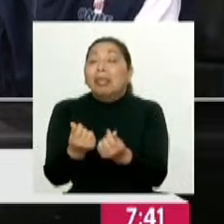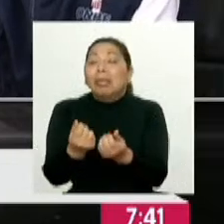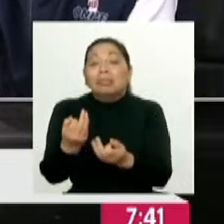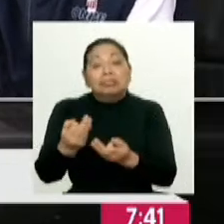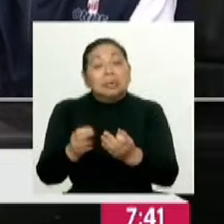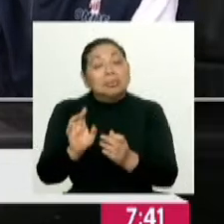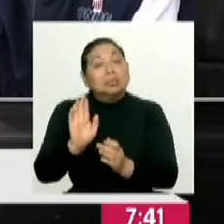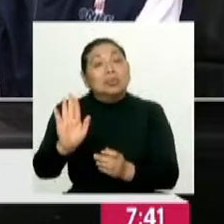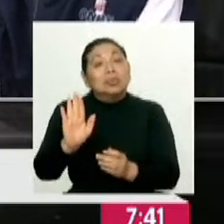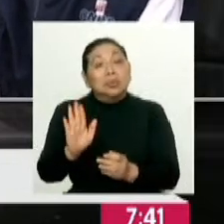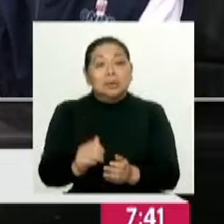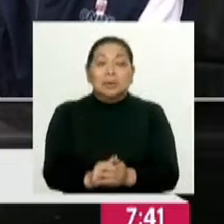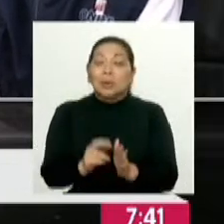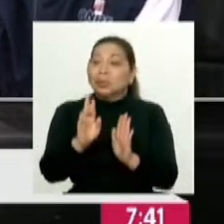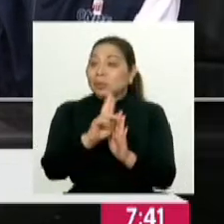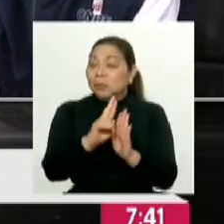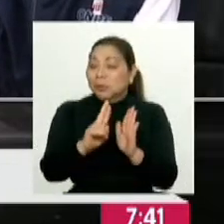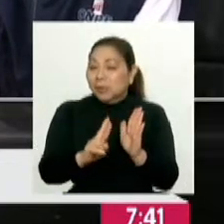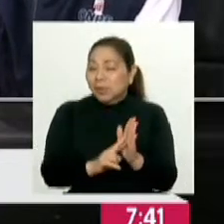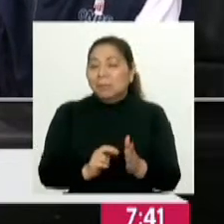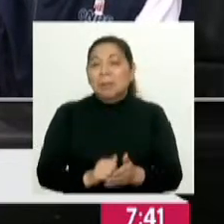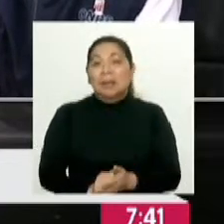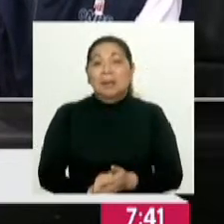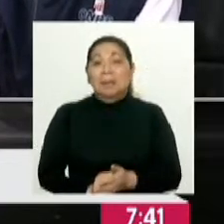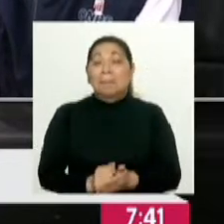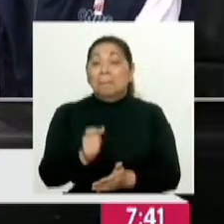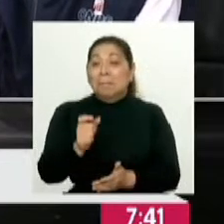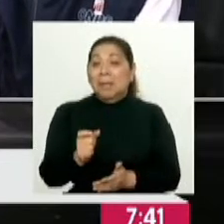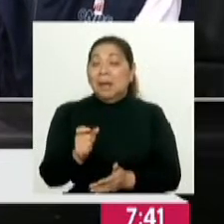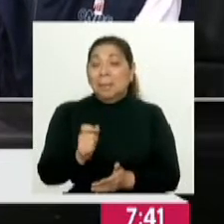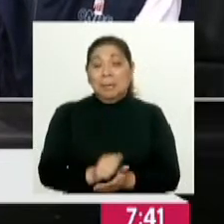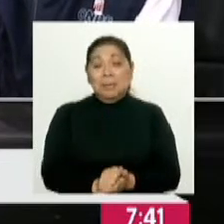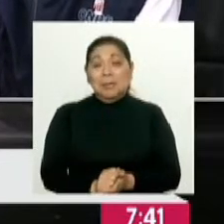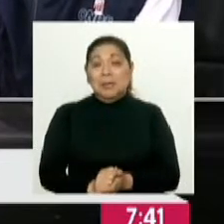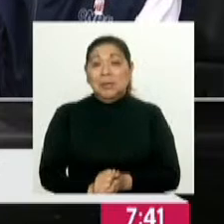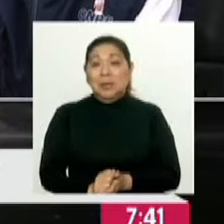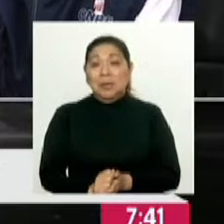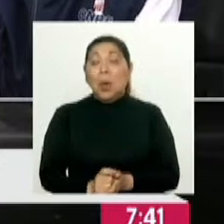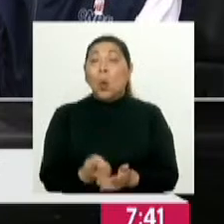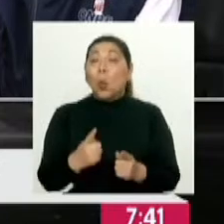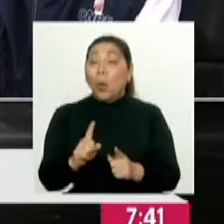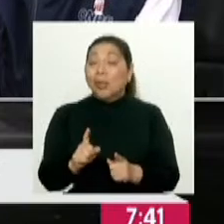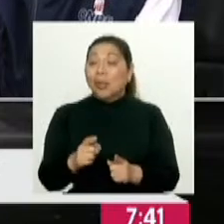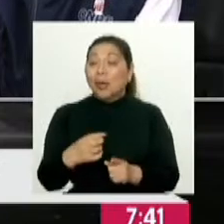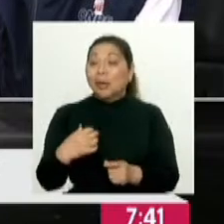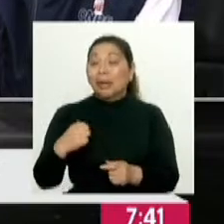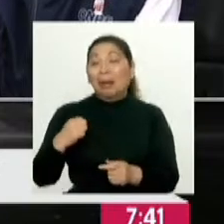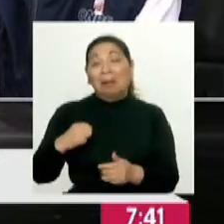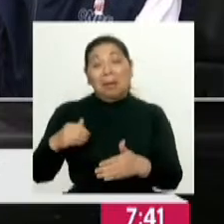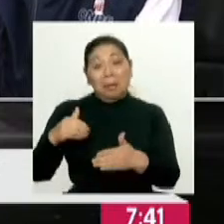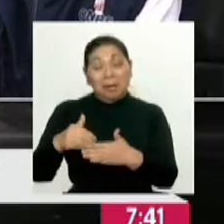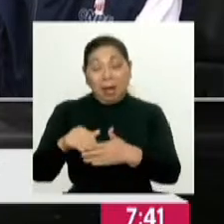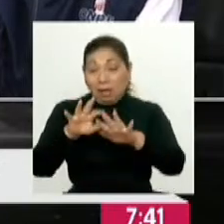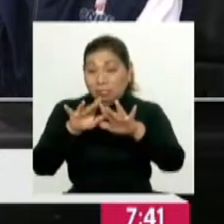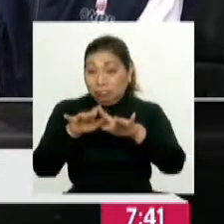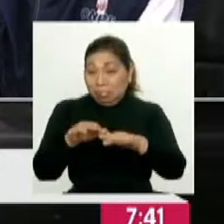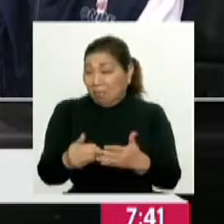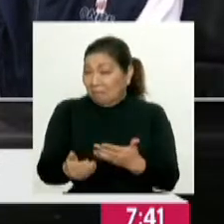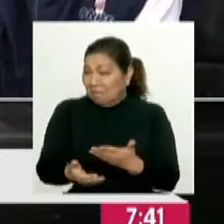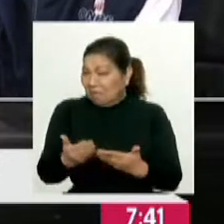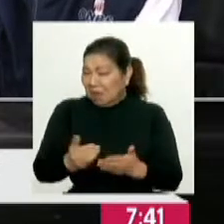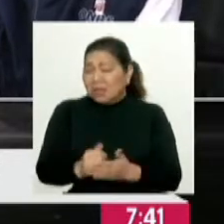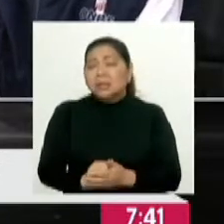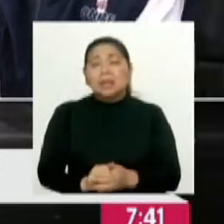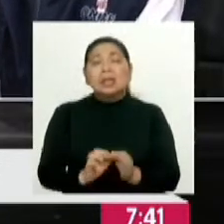así lo define nuestro reglamento. Y el representante del ciudadano, en este caso del candidato o candidata, tiene que ser una carta simple